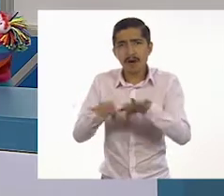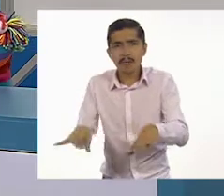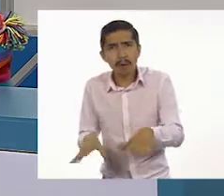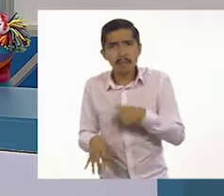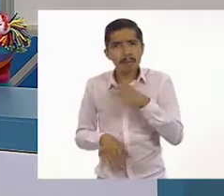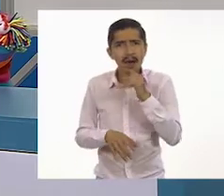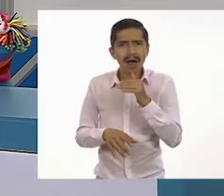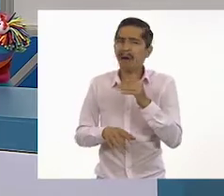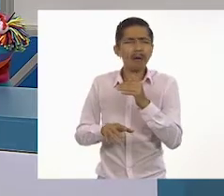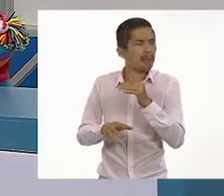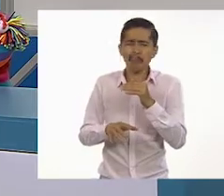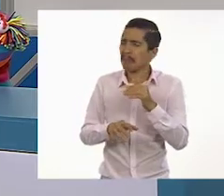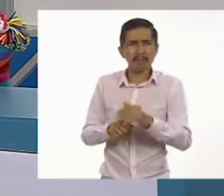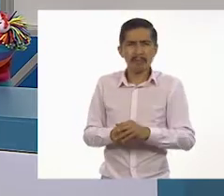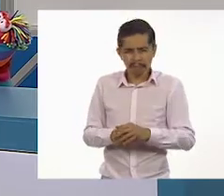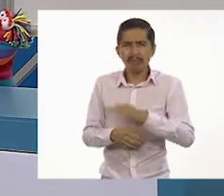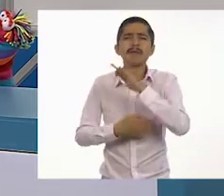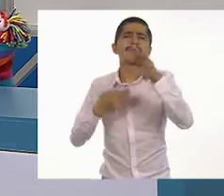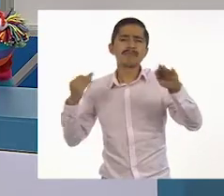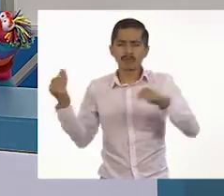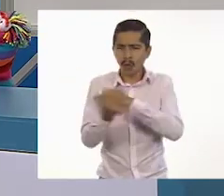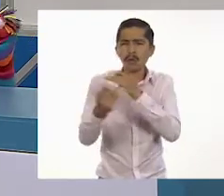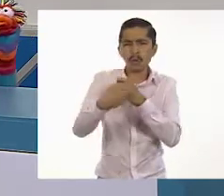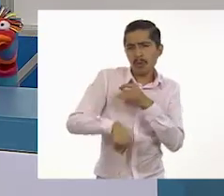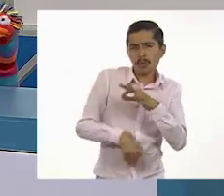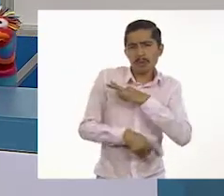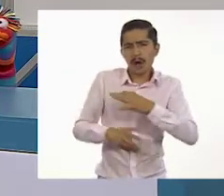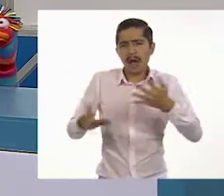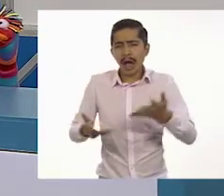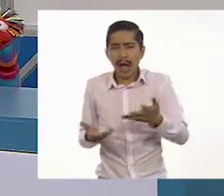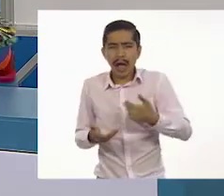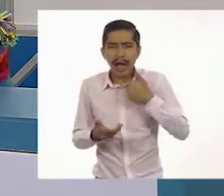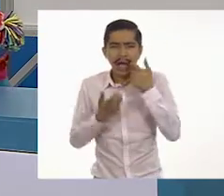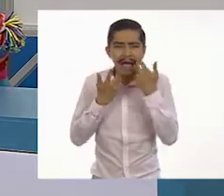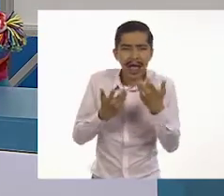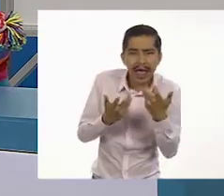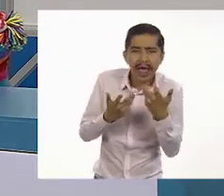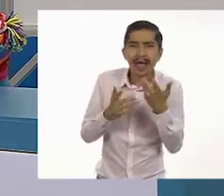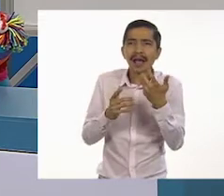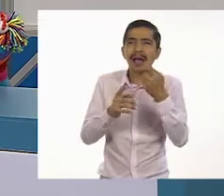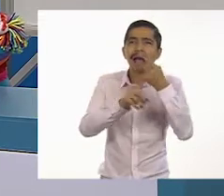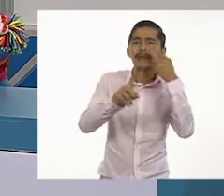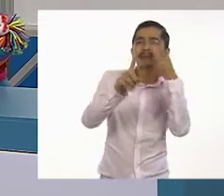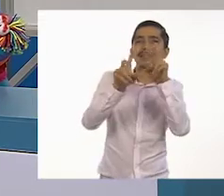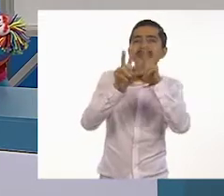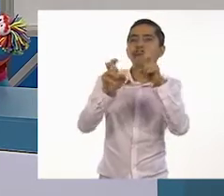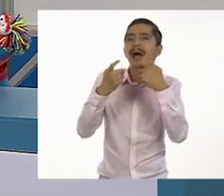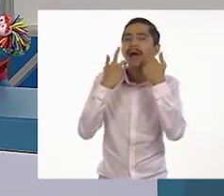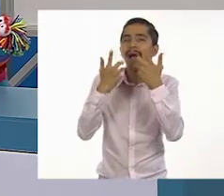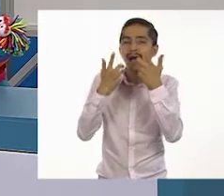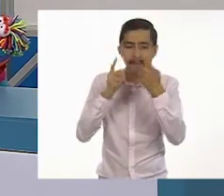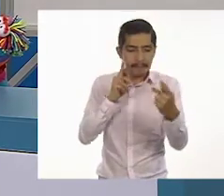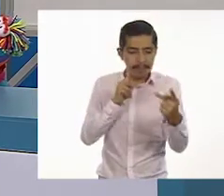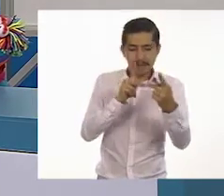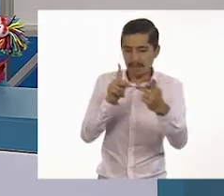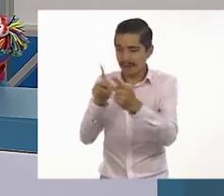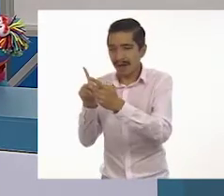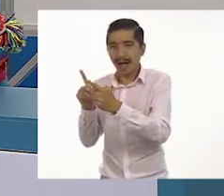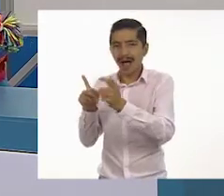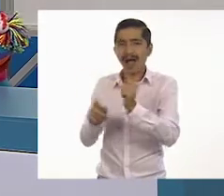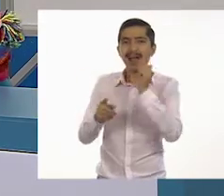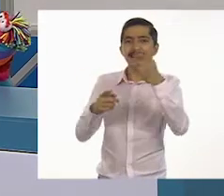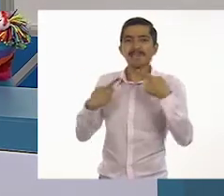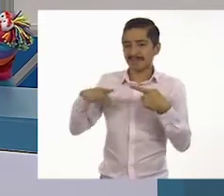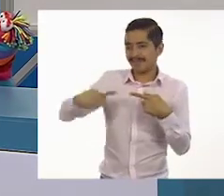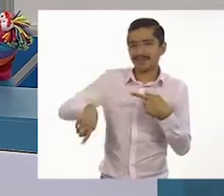Al contrario, todos tenemos inquietudes, intereses, aficiones en las que podemos coincidir con alguien